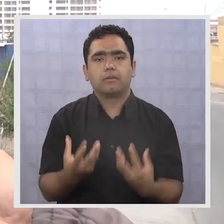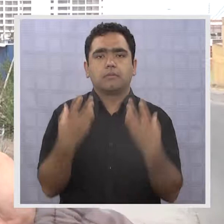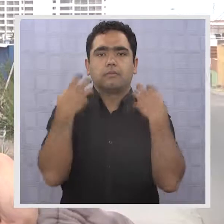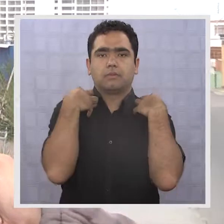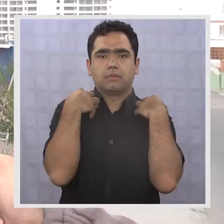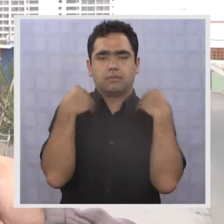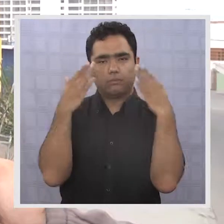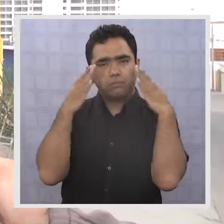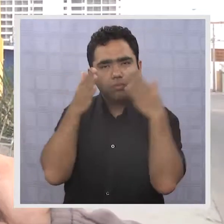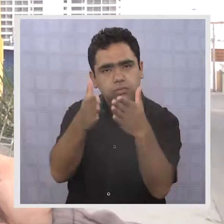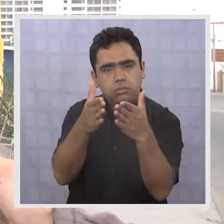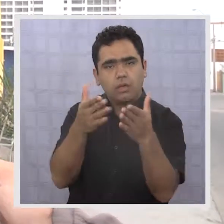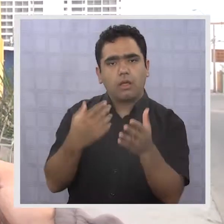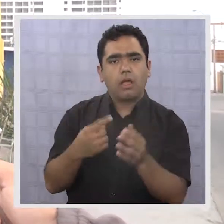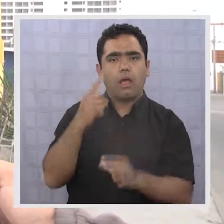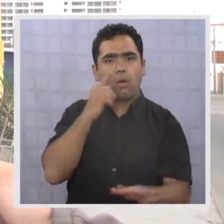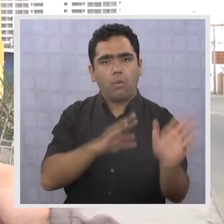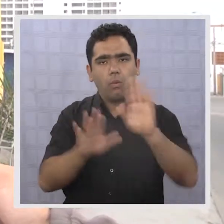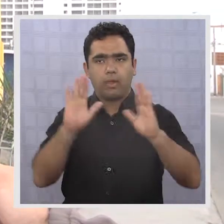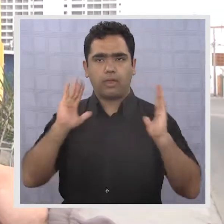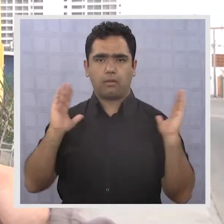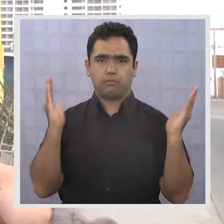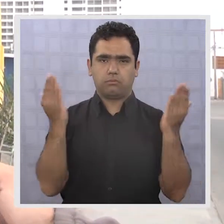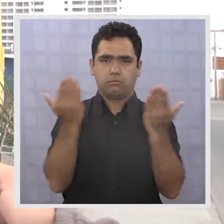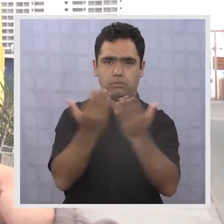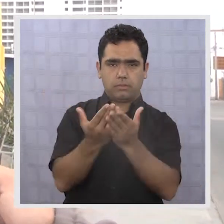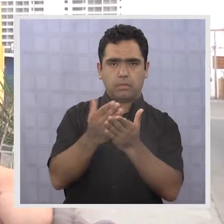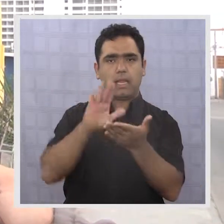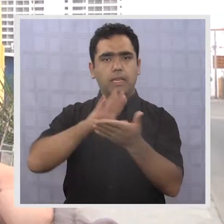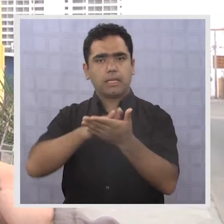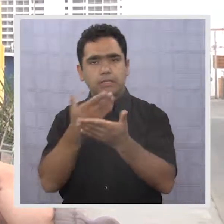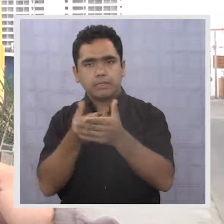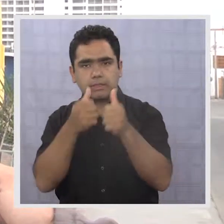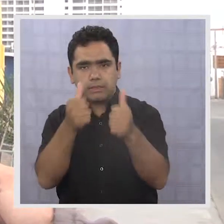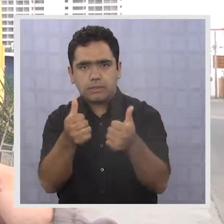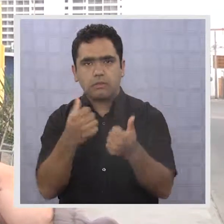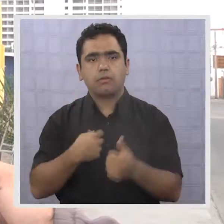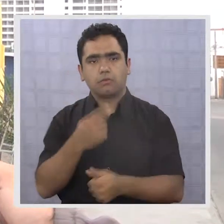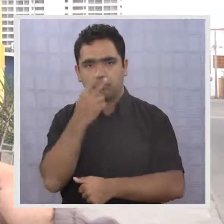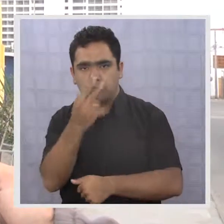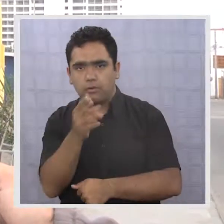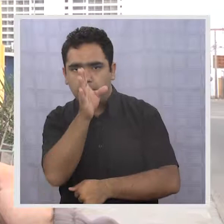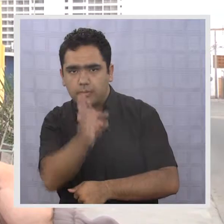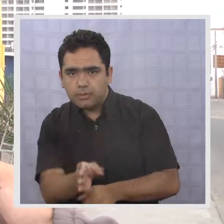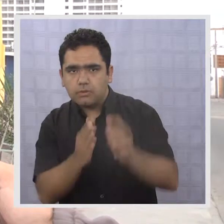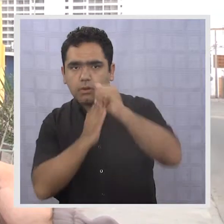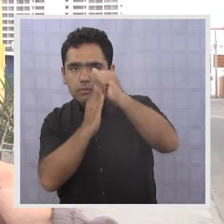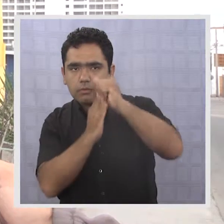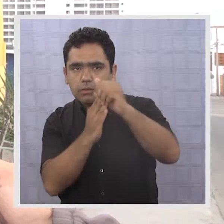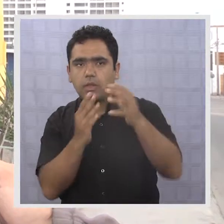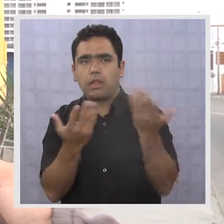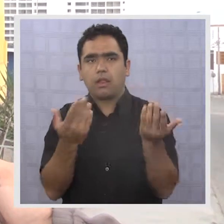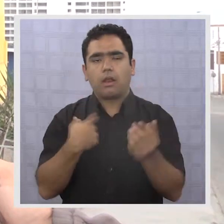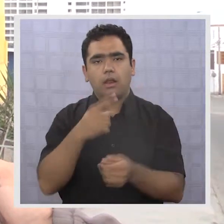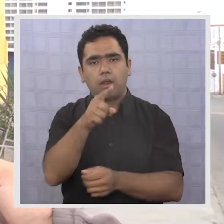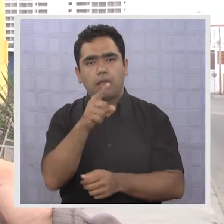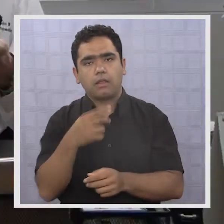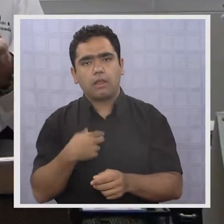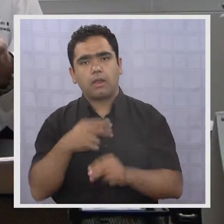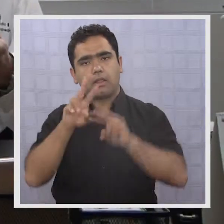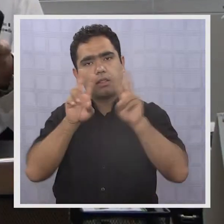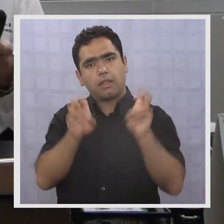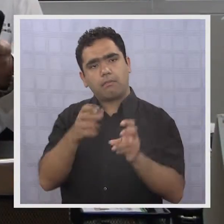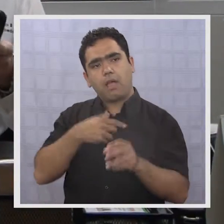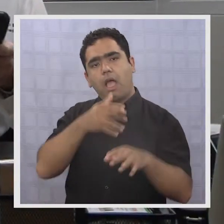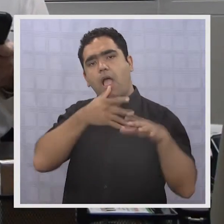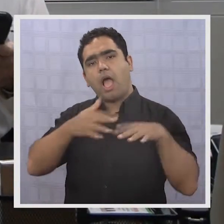está dirigida a proteger el medio ambiente, la salud. Hemos visto cómo ha liderado el tema del agua con arsénico y creemos que es la